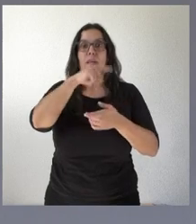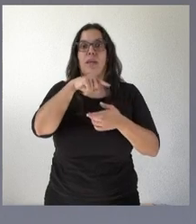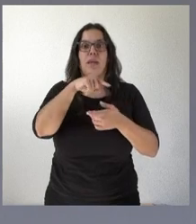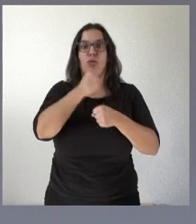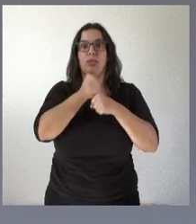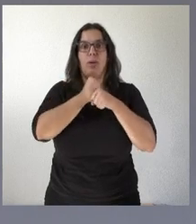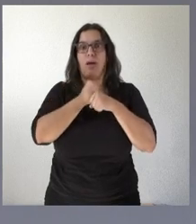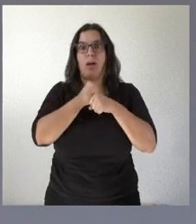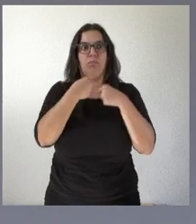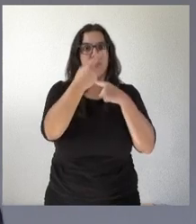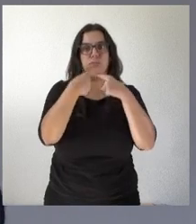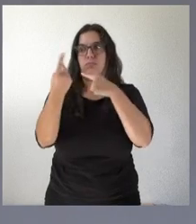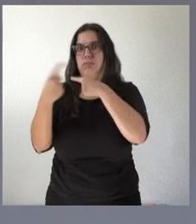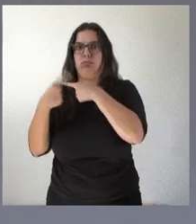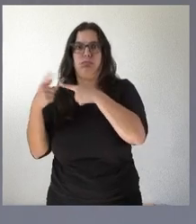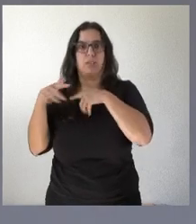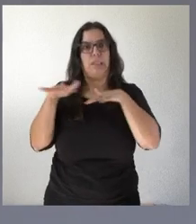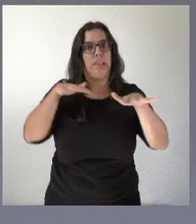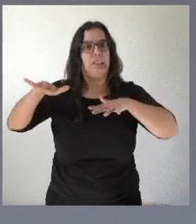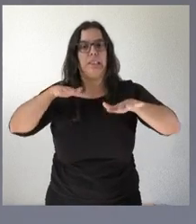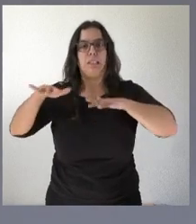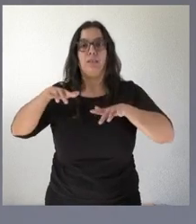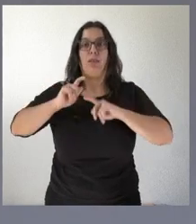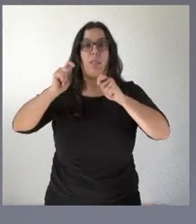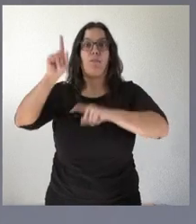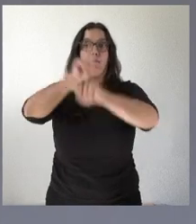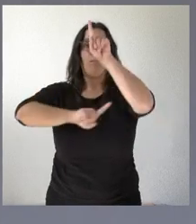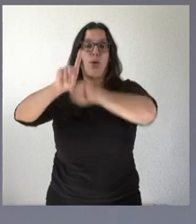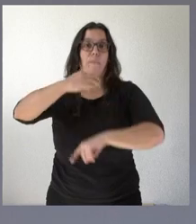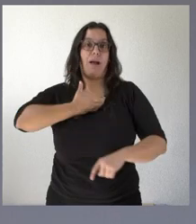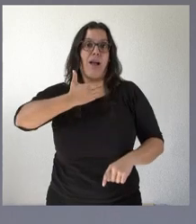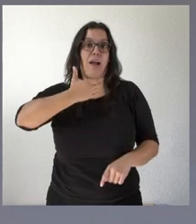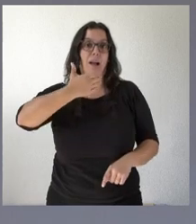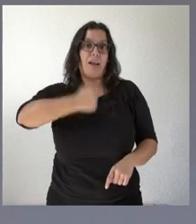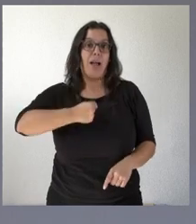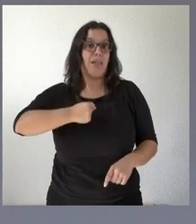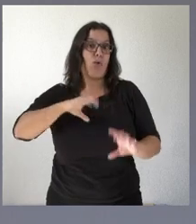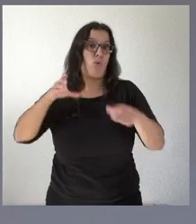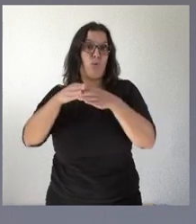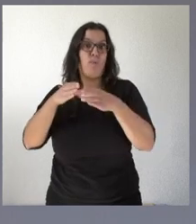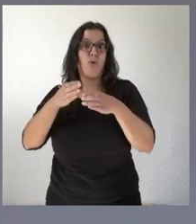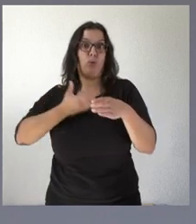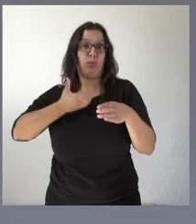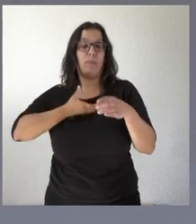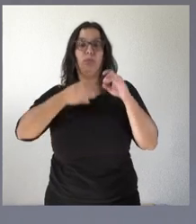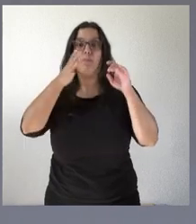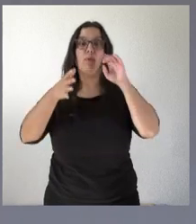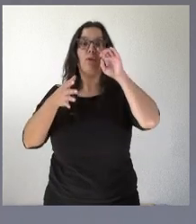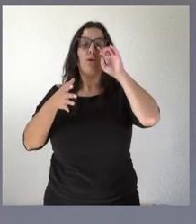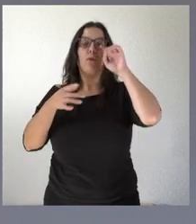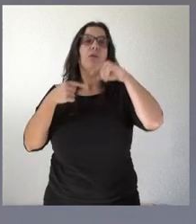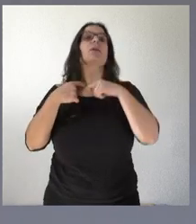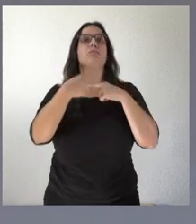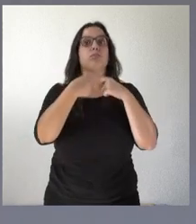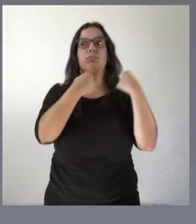y eso crea problemas a nuestros alcaldes y a nuestras corporaciones el número de